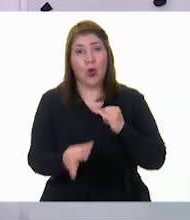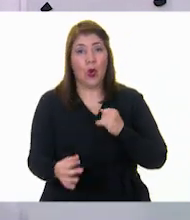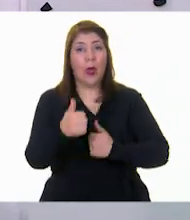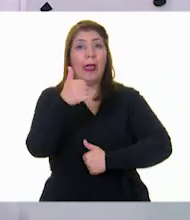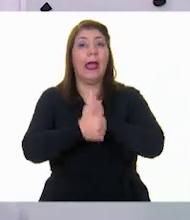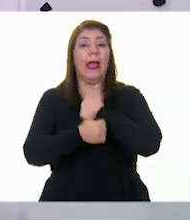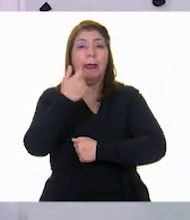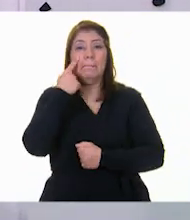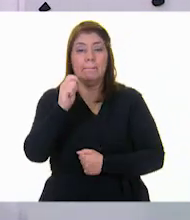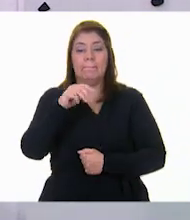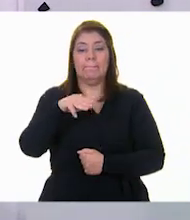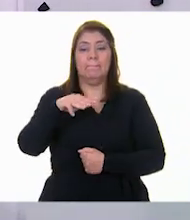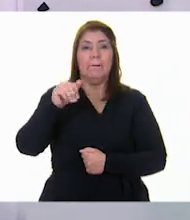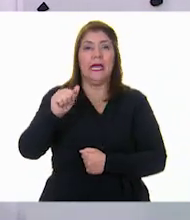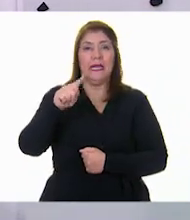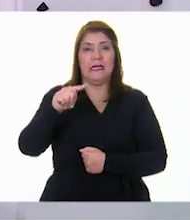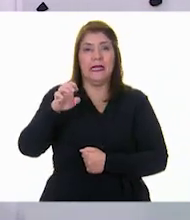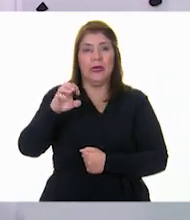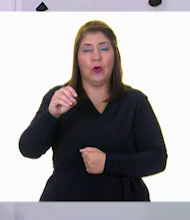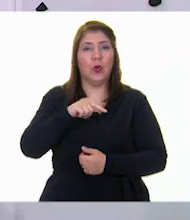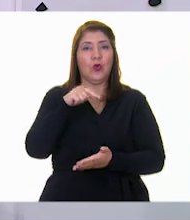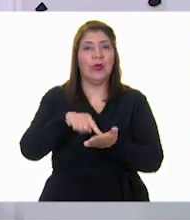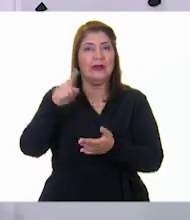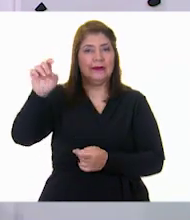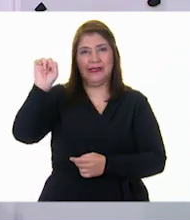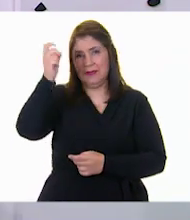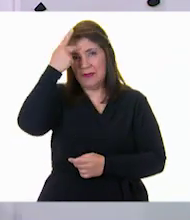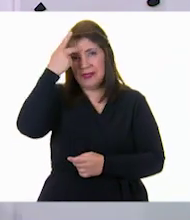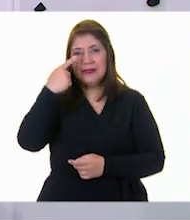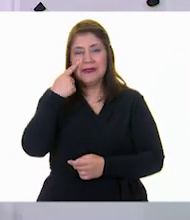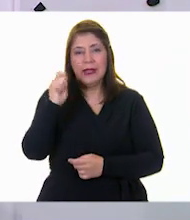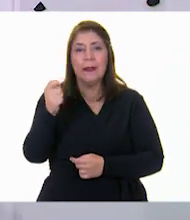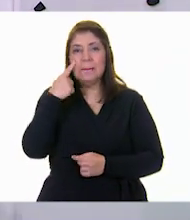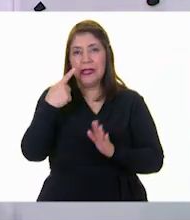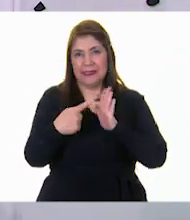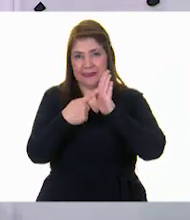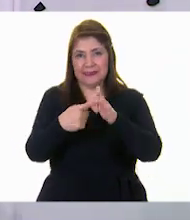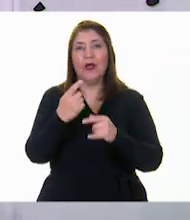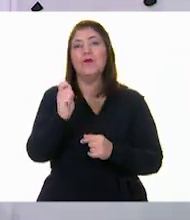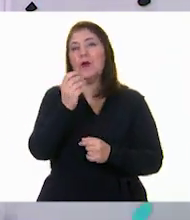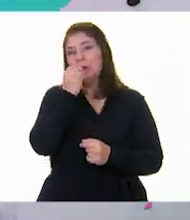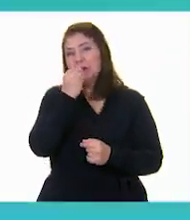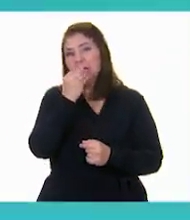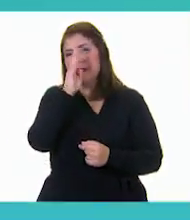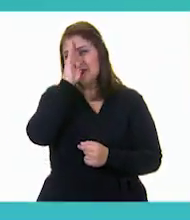Él es Mateo de San Luis Potosí y nos muestra su nutrirrefrigerio.